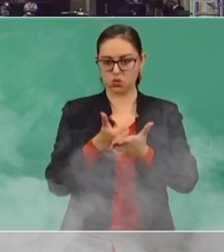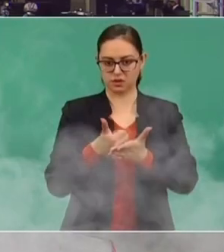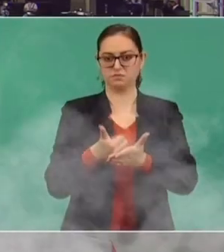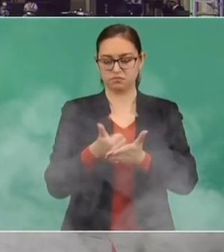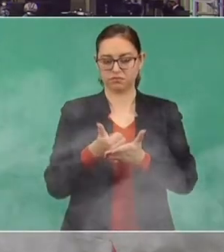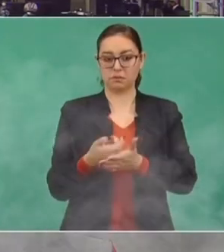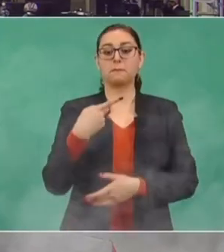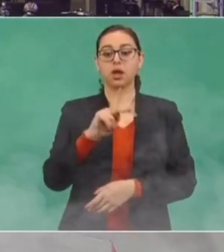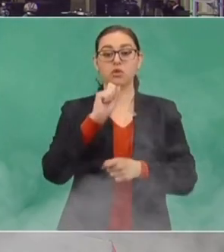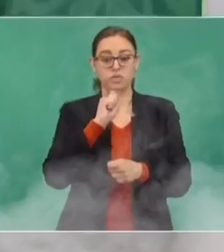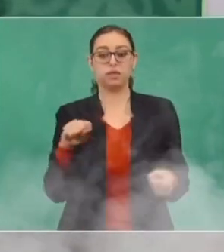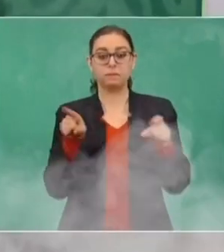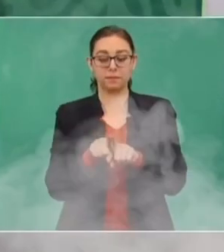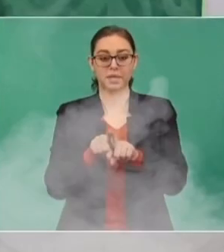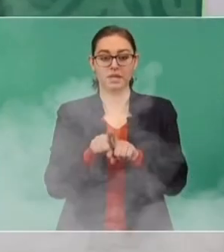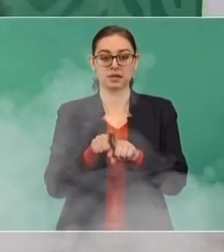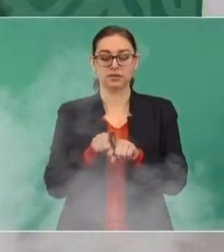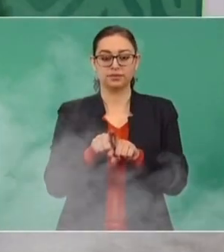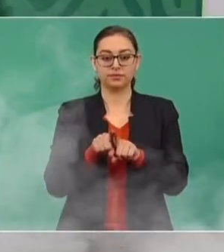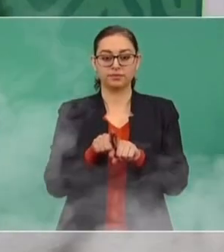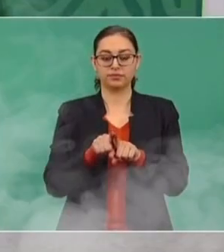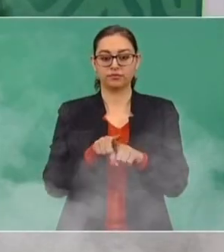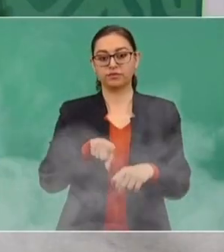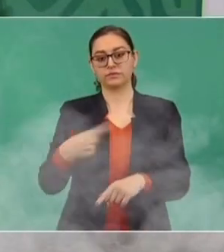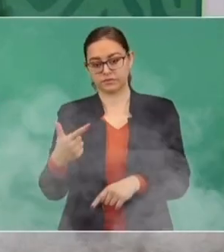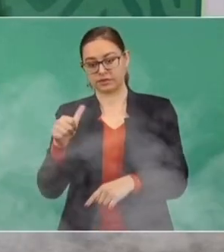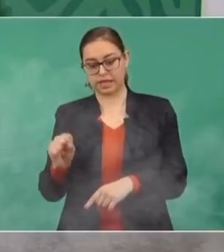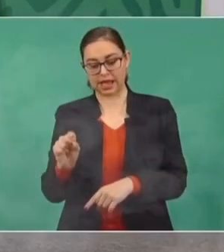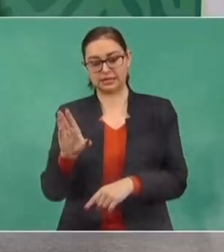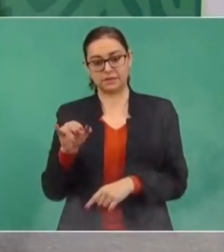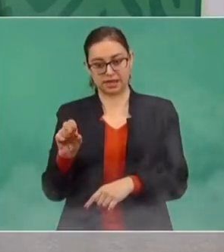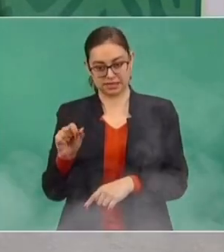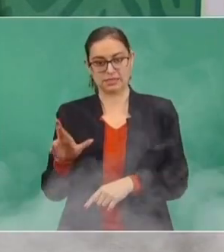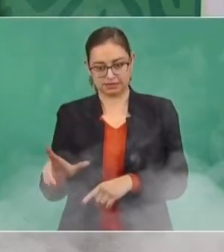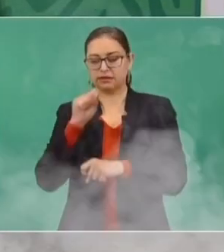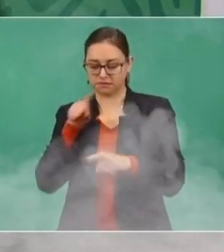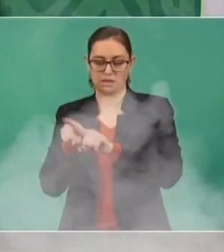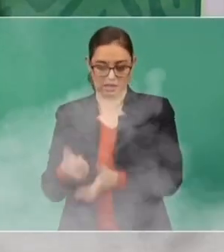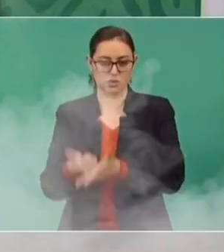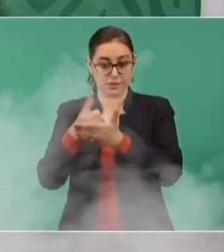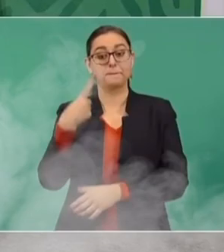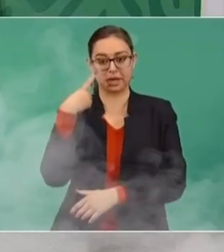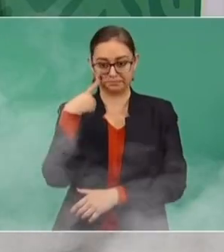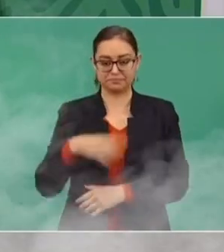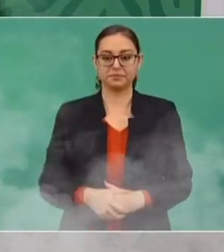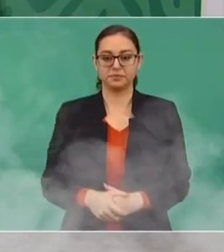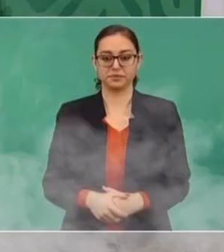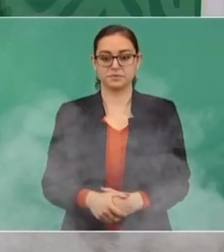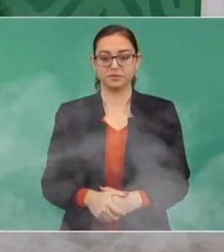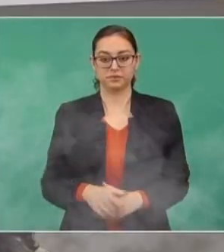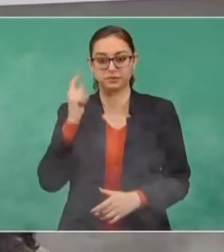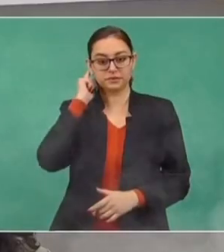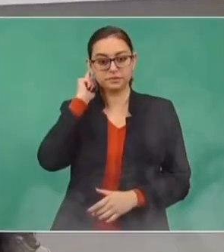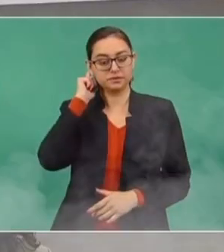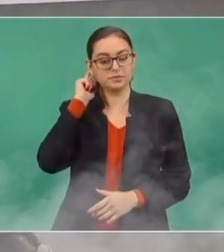también lo del gas bienestar. Yo tengo otros datos.